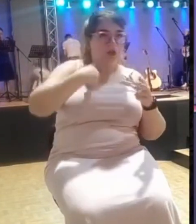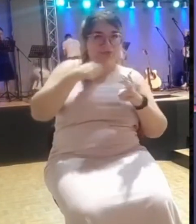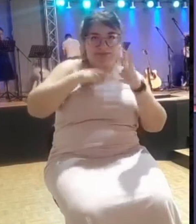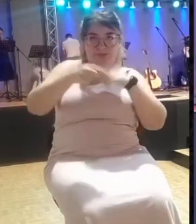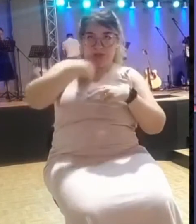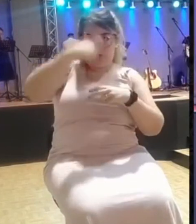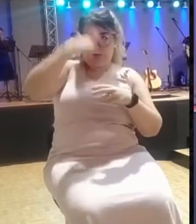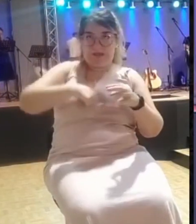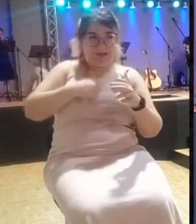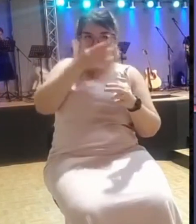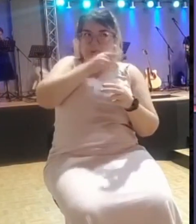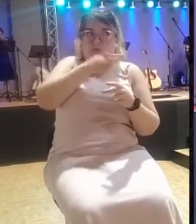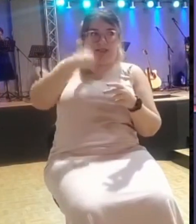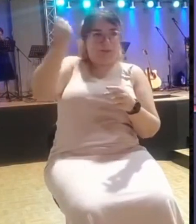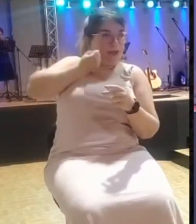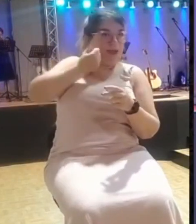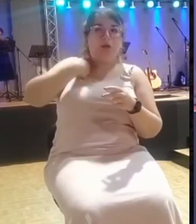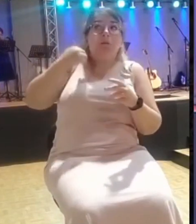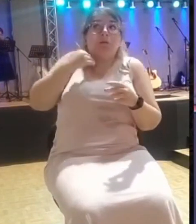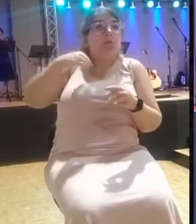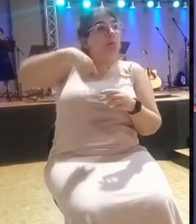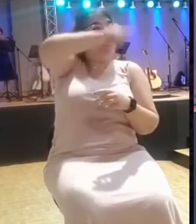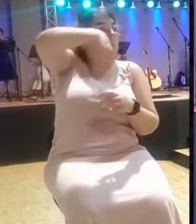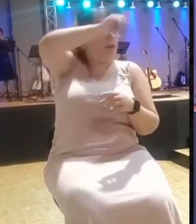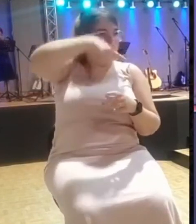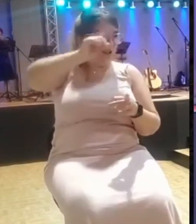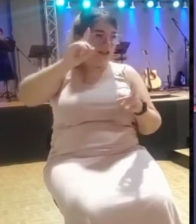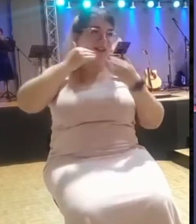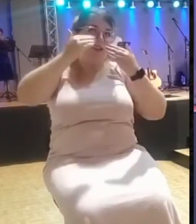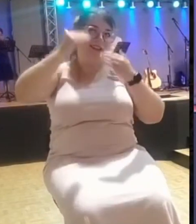ahí andará, por ahí. Un aplauso a Cristo y no le hicieron nada.